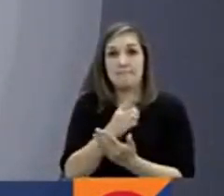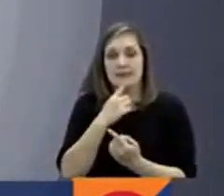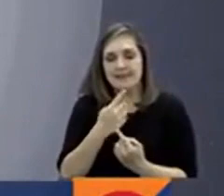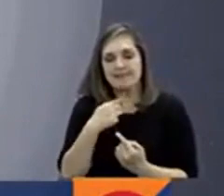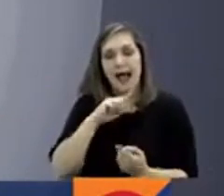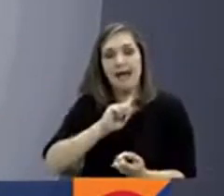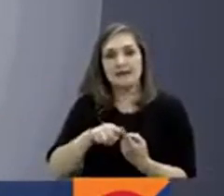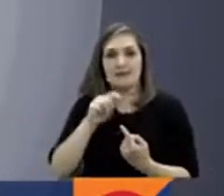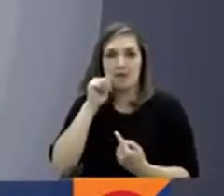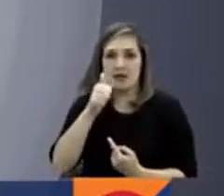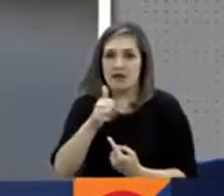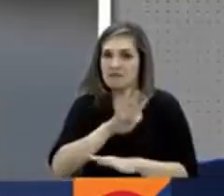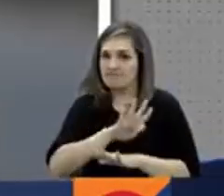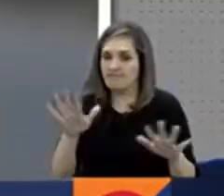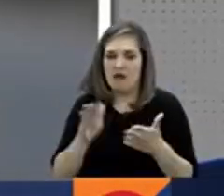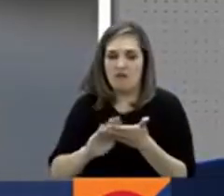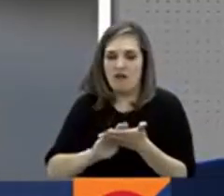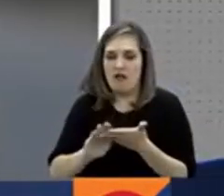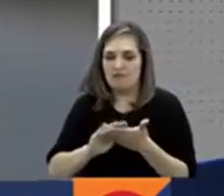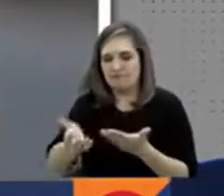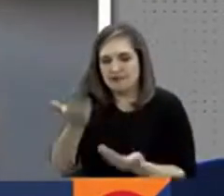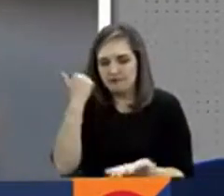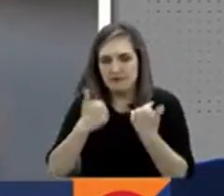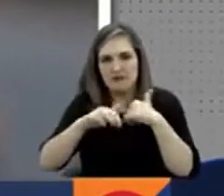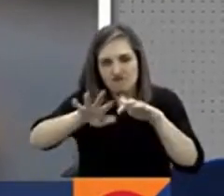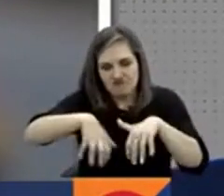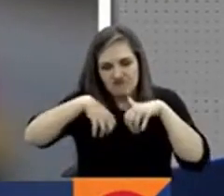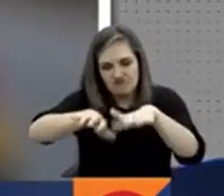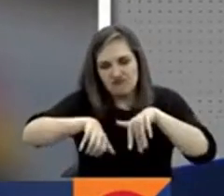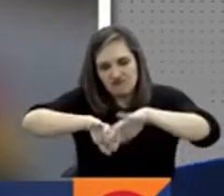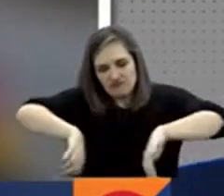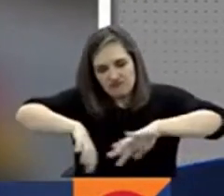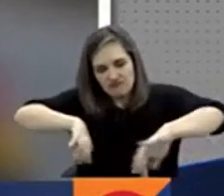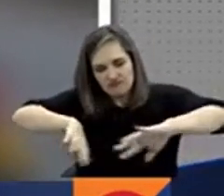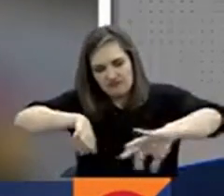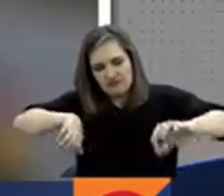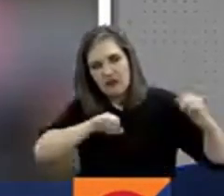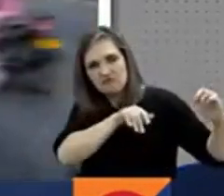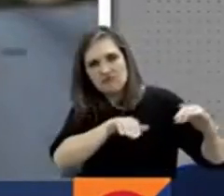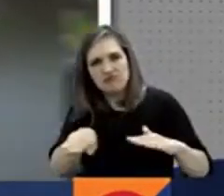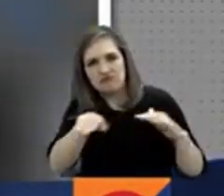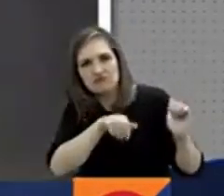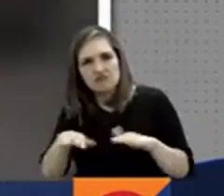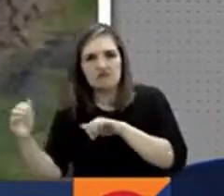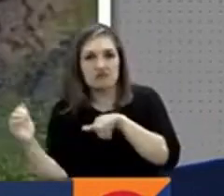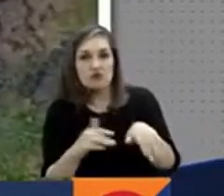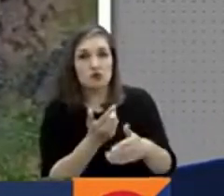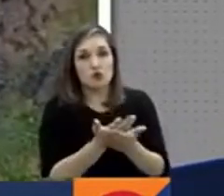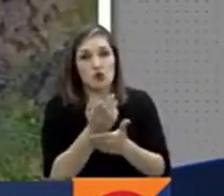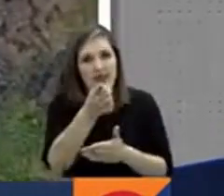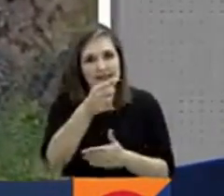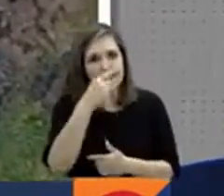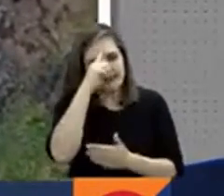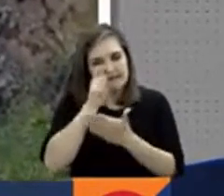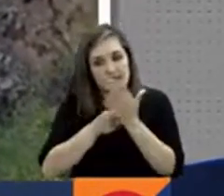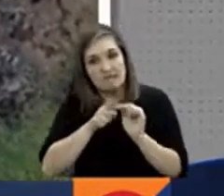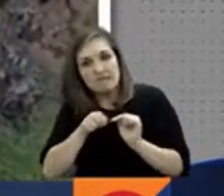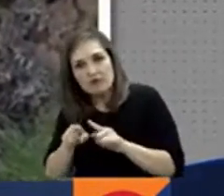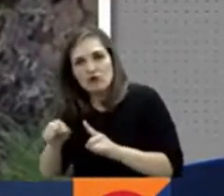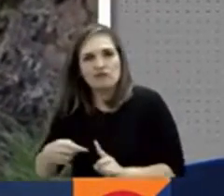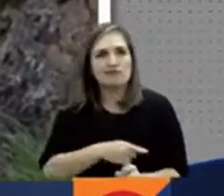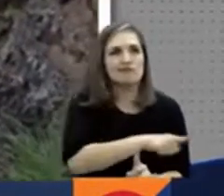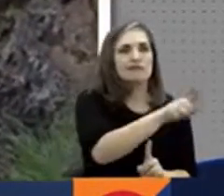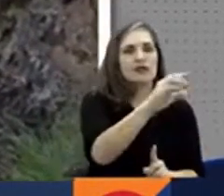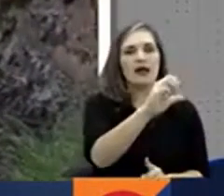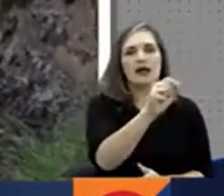mañana. En la zona continúan removiendo piedras y la recomendación para los usuarios de la vía es tomar otra carretera, como la de